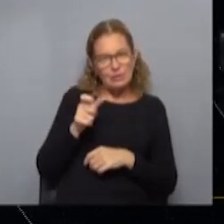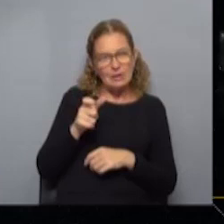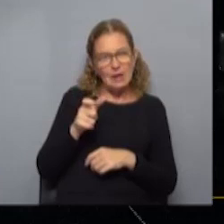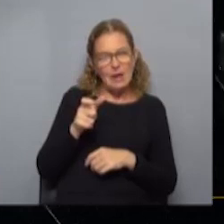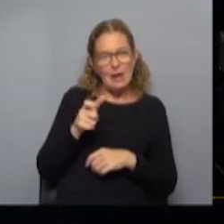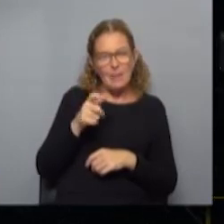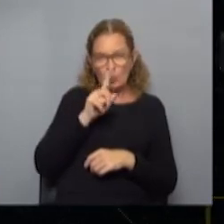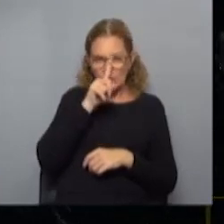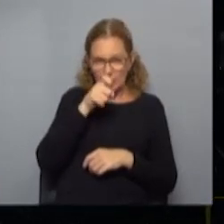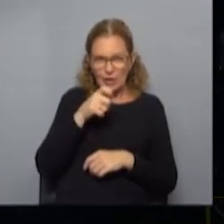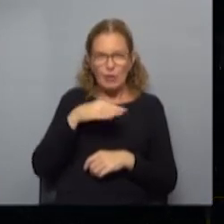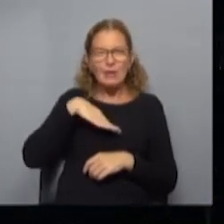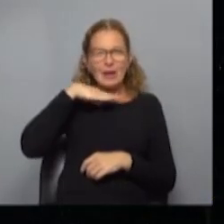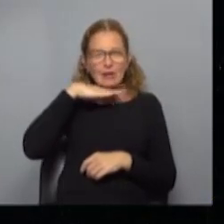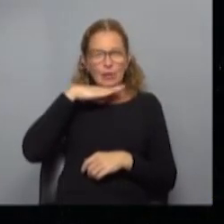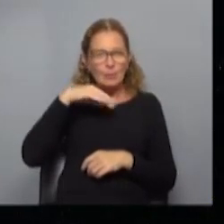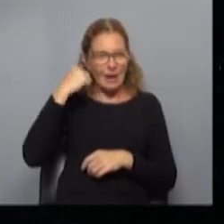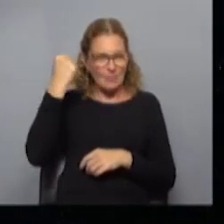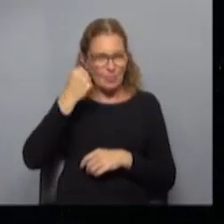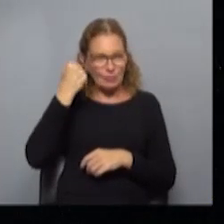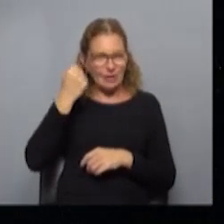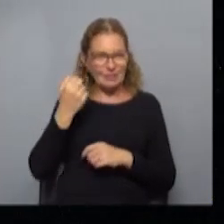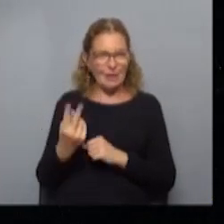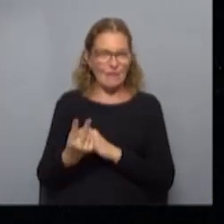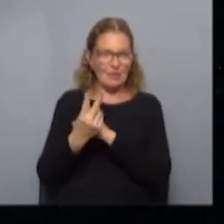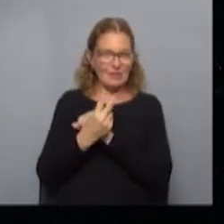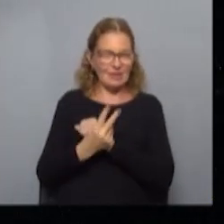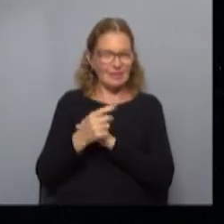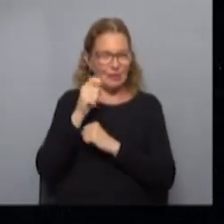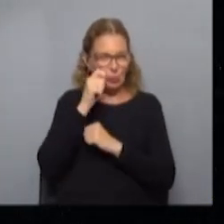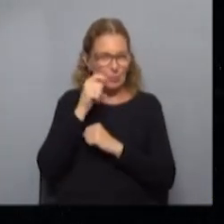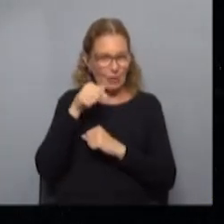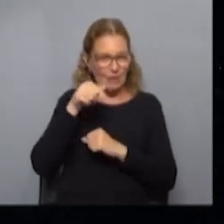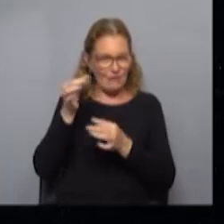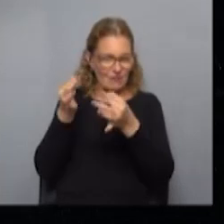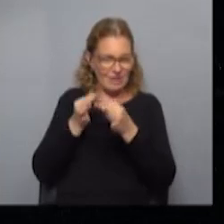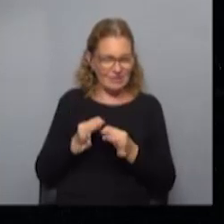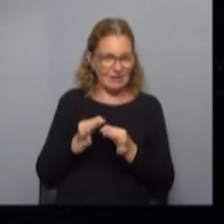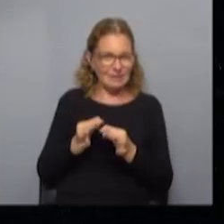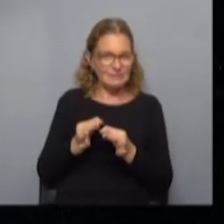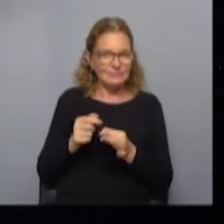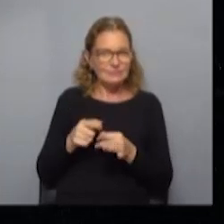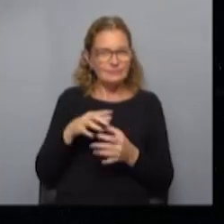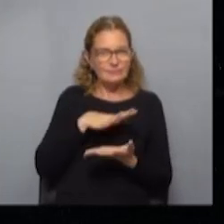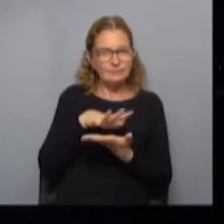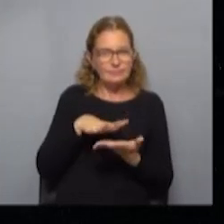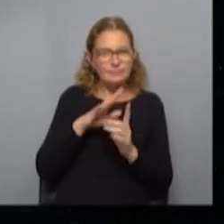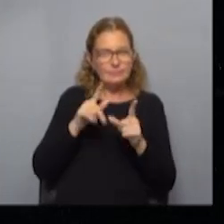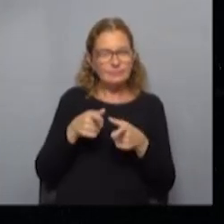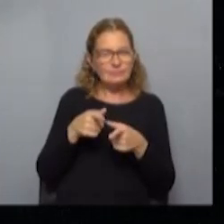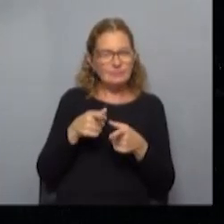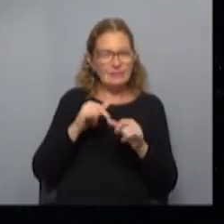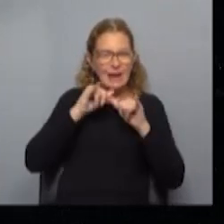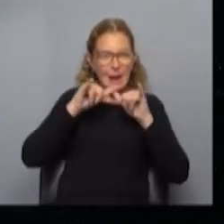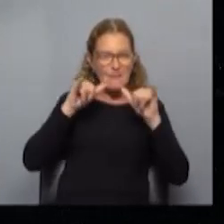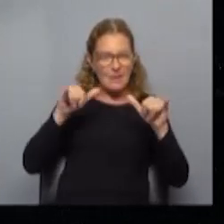son nuestros principales, son nuestros principales invitados, son los principales turistas que llegan a Rocha, entonces, en esos lugares también basamos nuestras